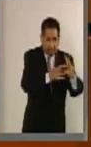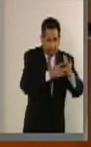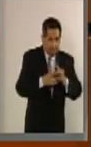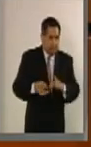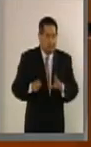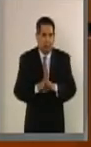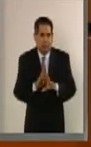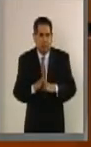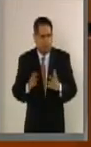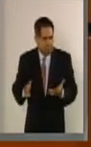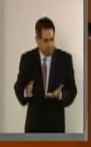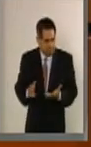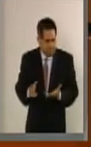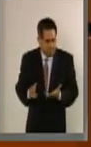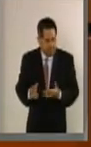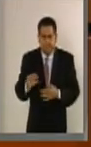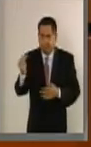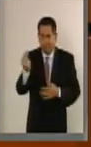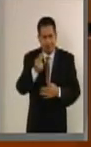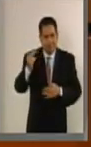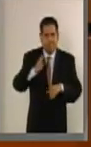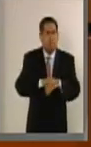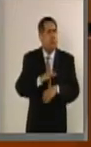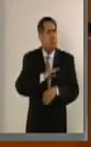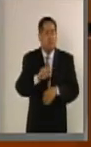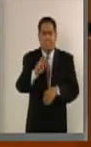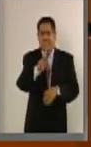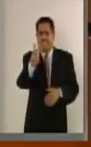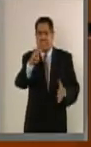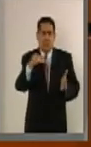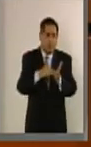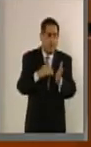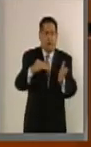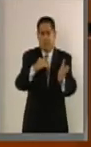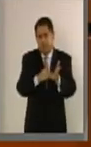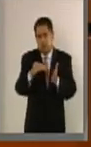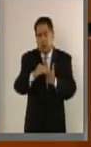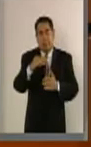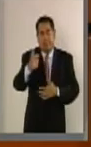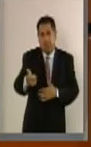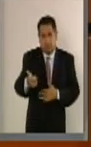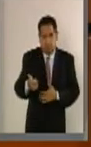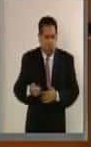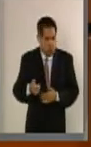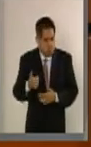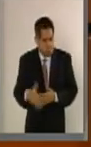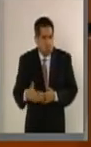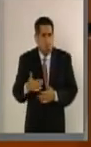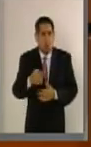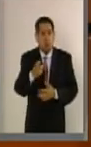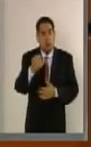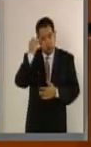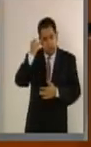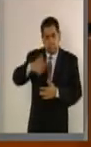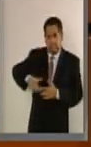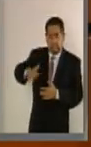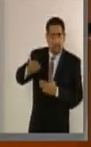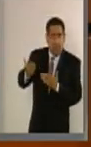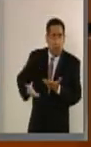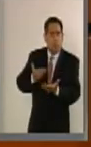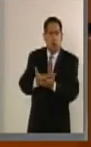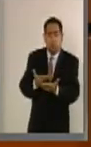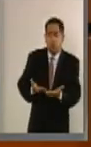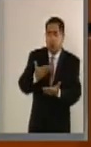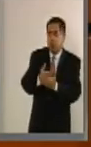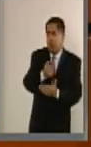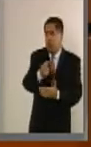daños se requieren alrededor de 300 mil millones de pesos. Por eso las propuestas que han hecho aquí algunos